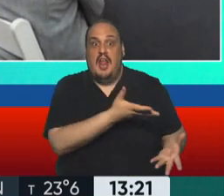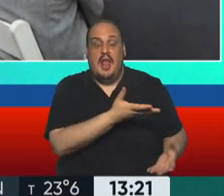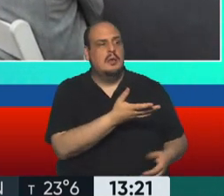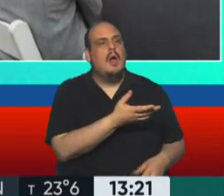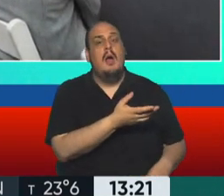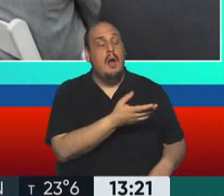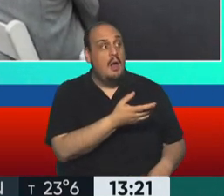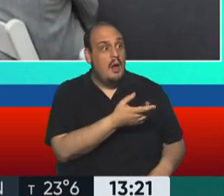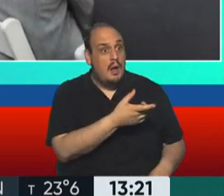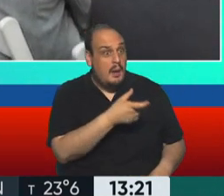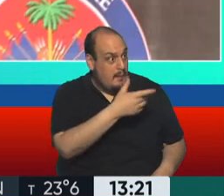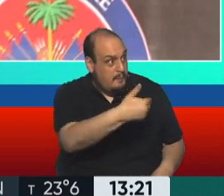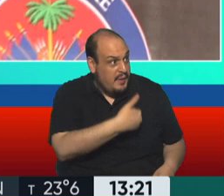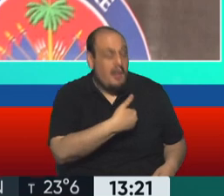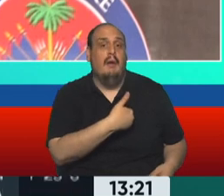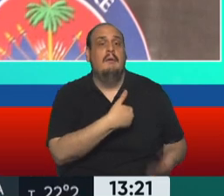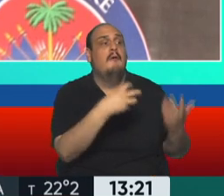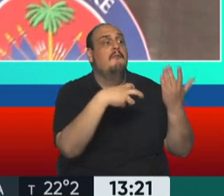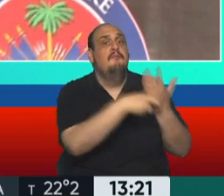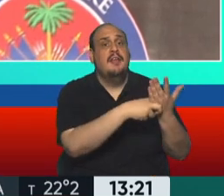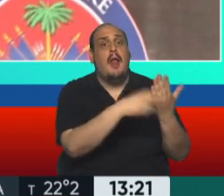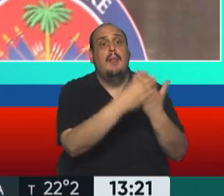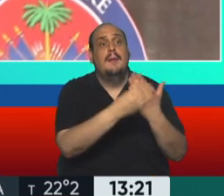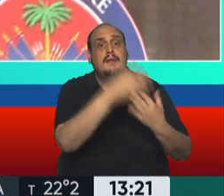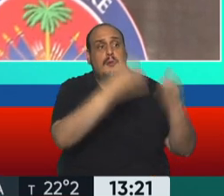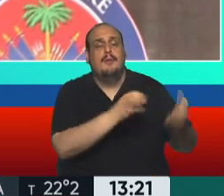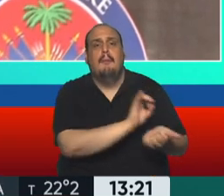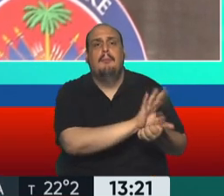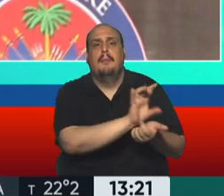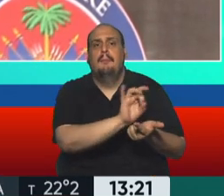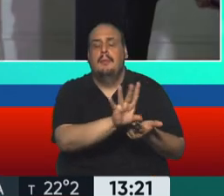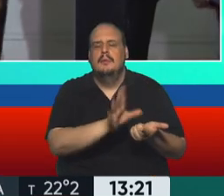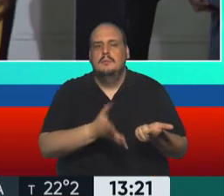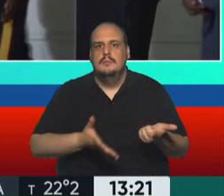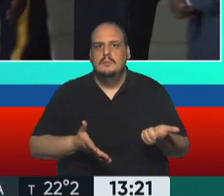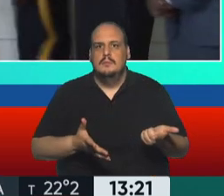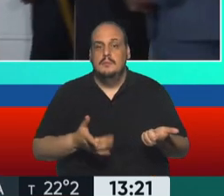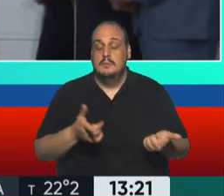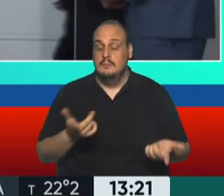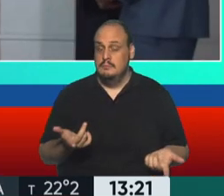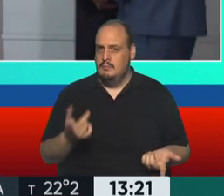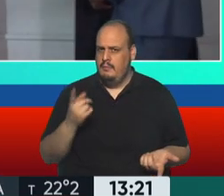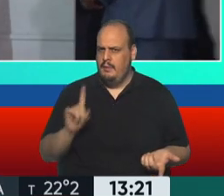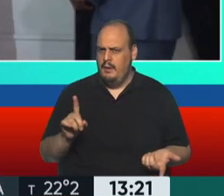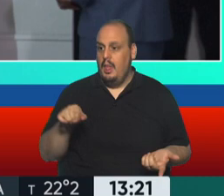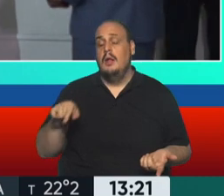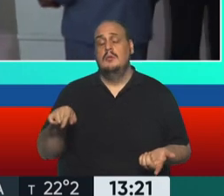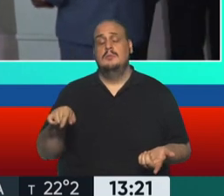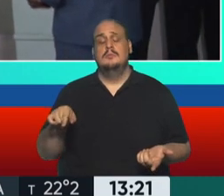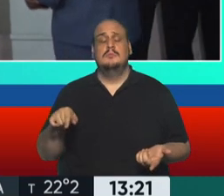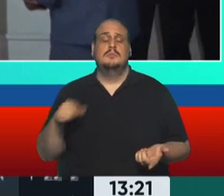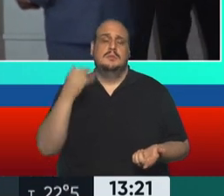fiscal y corre al ministro de justicia, lo cual, bueno, no quedaría todo muy allanado. Más allá de que él lo declaró y le dijo en